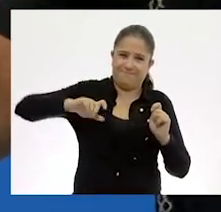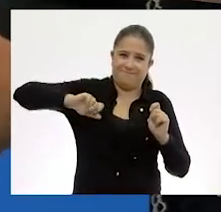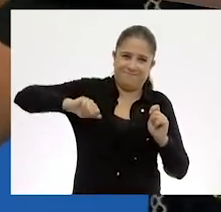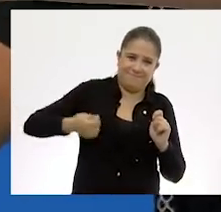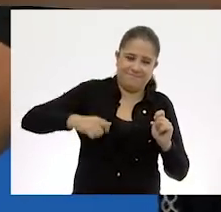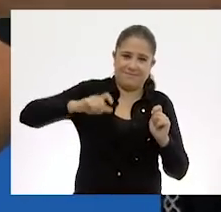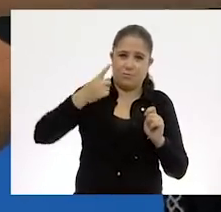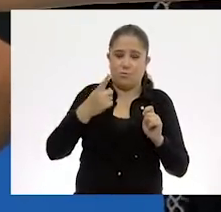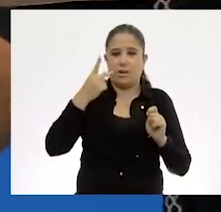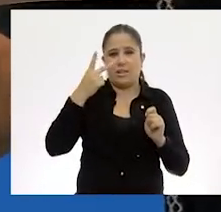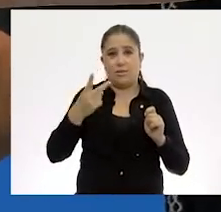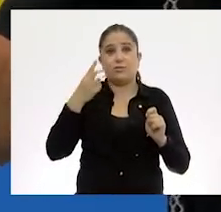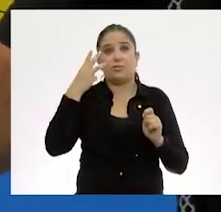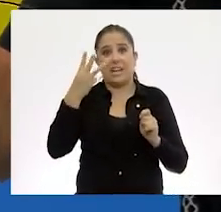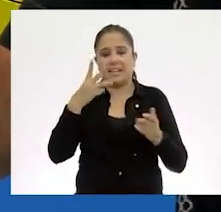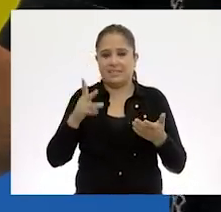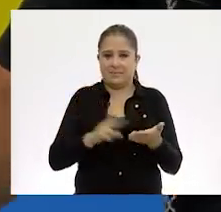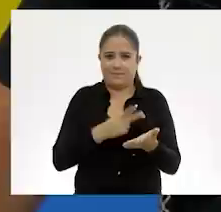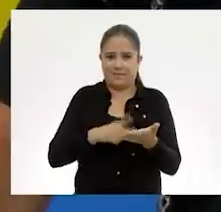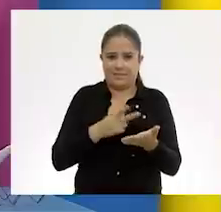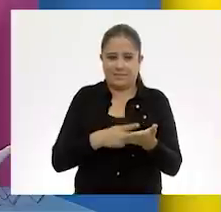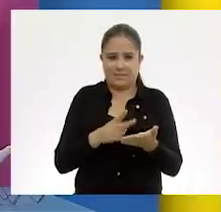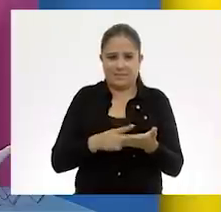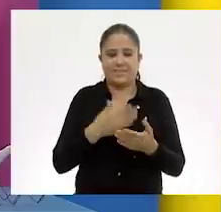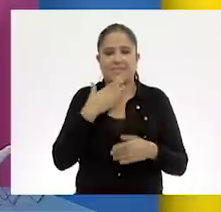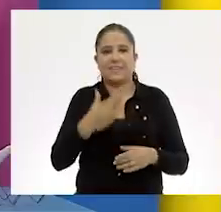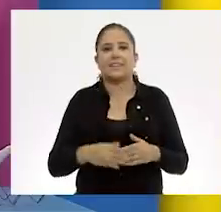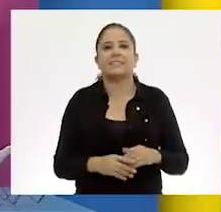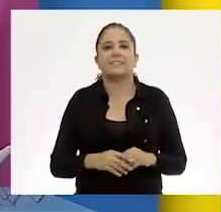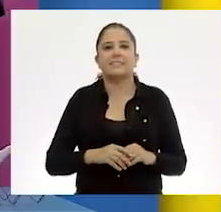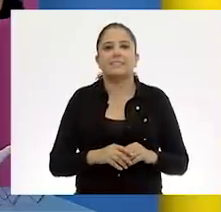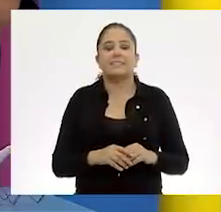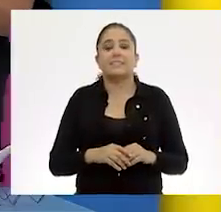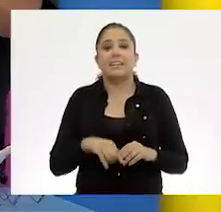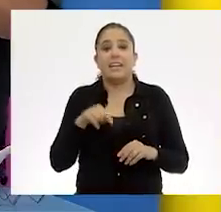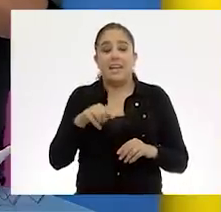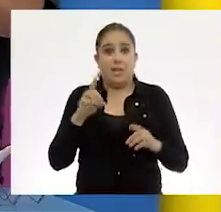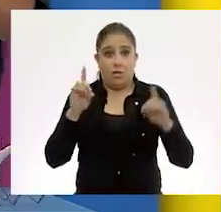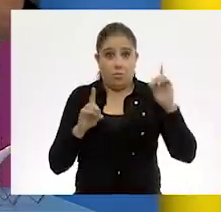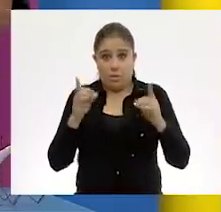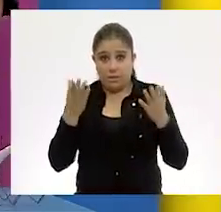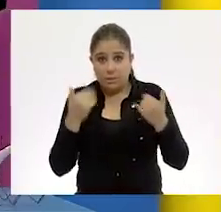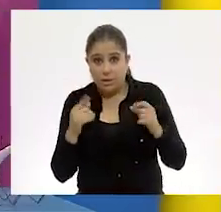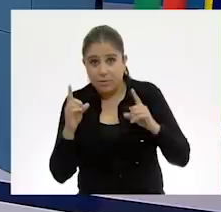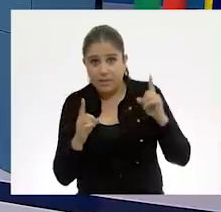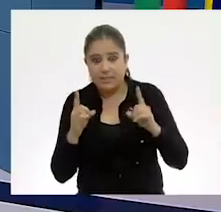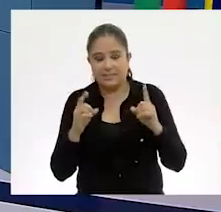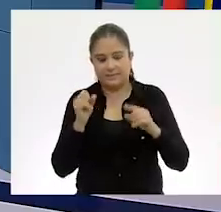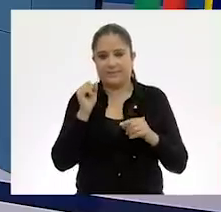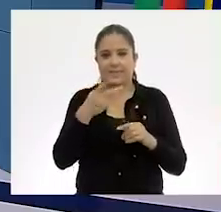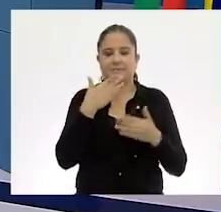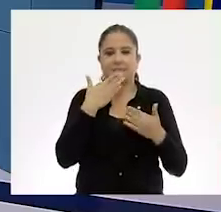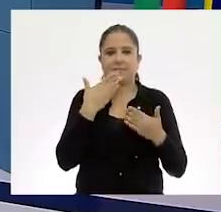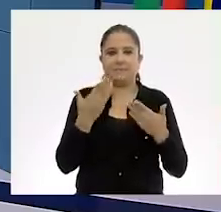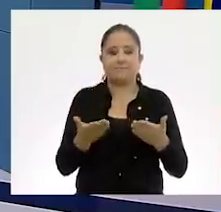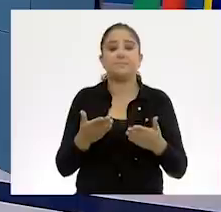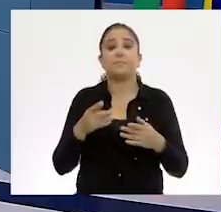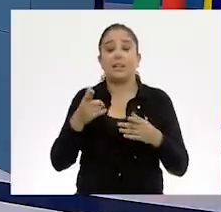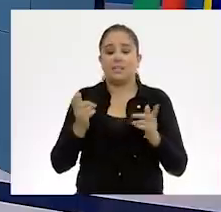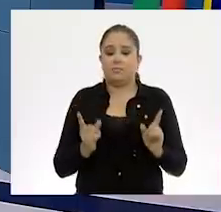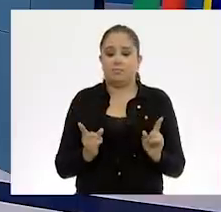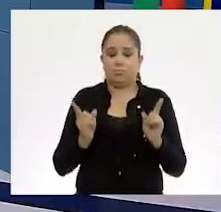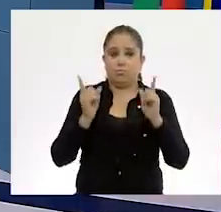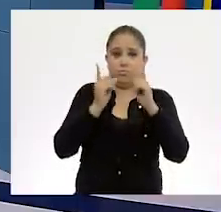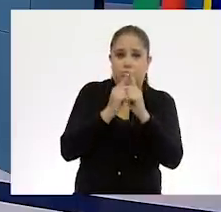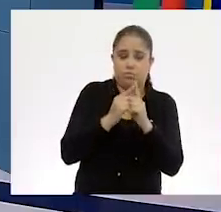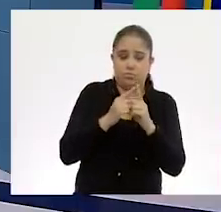dos, tres veces. Bien. ¿Hasta ahí no tienen dudas? No. Vamos a hacer nuestro doblez y si